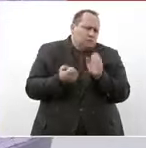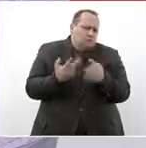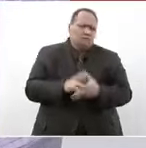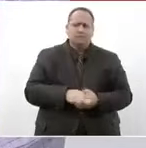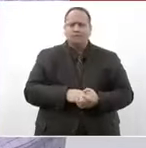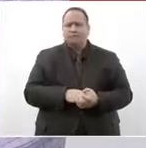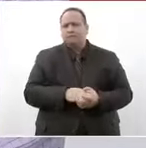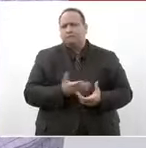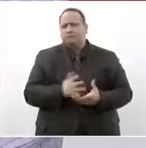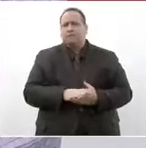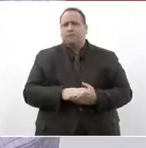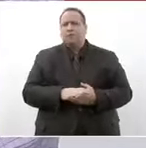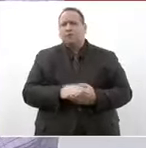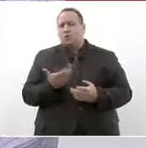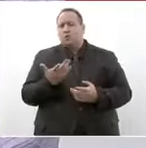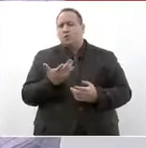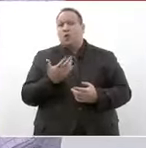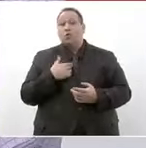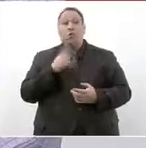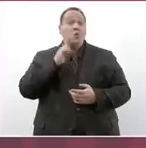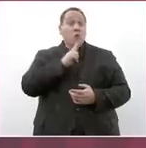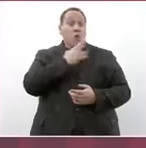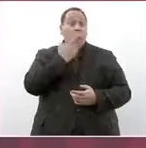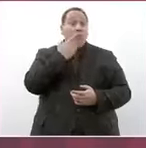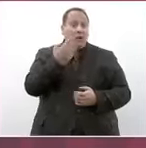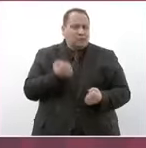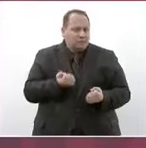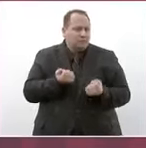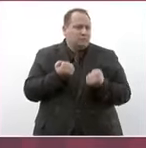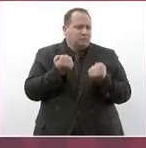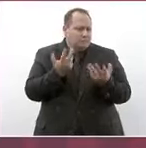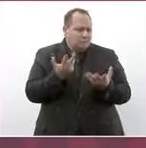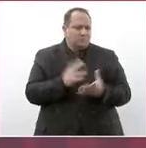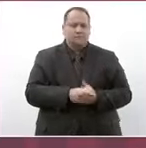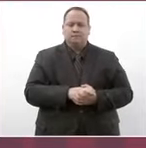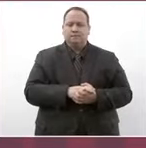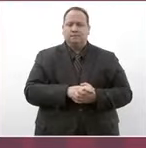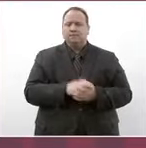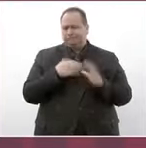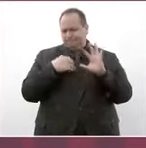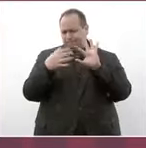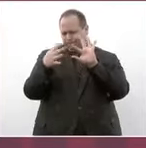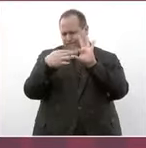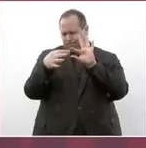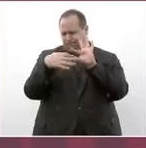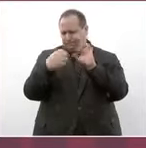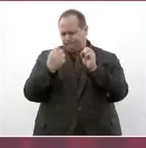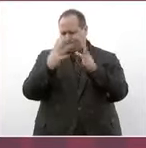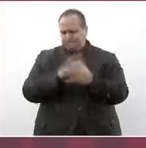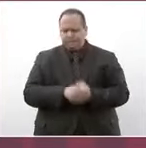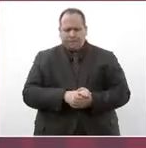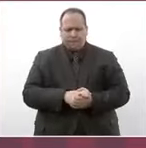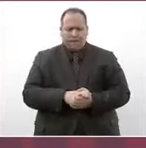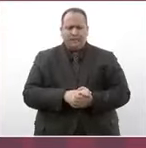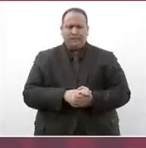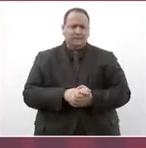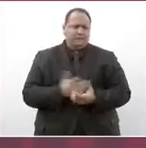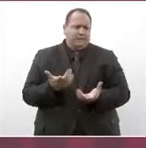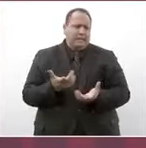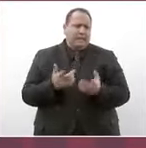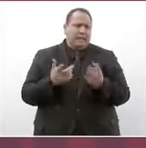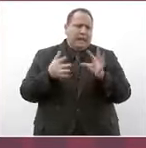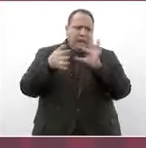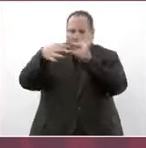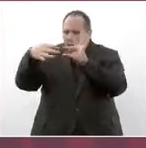considero buena noticia se los voy a explicar de manera